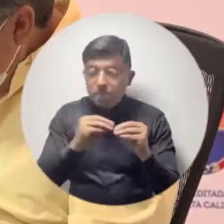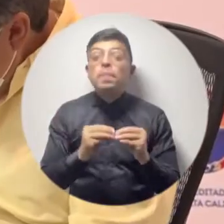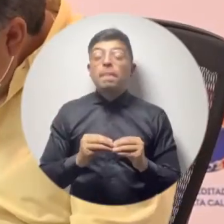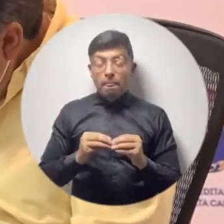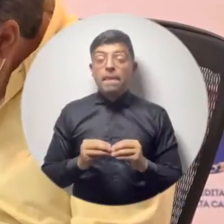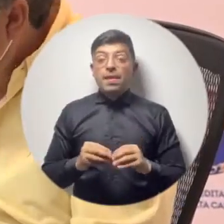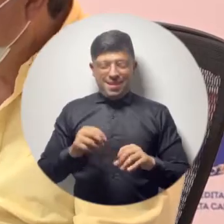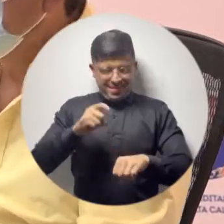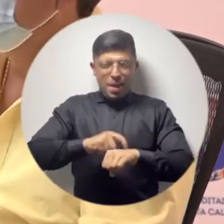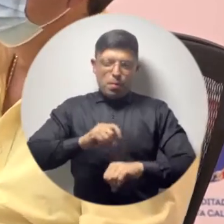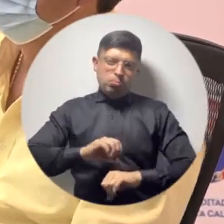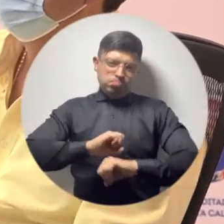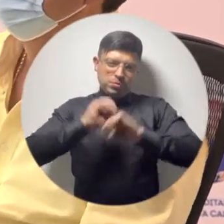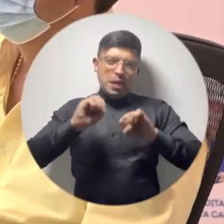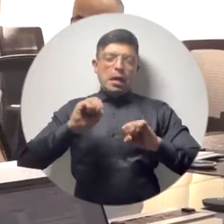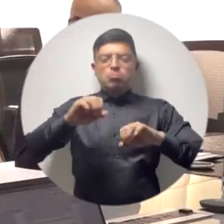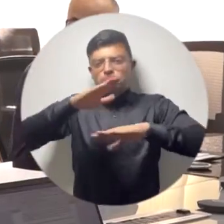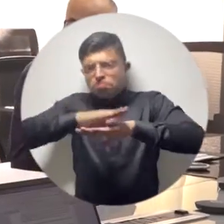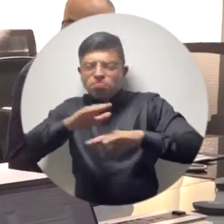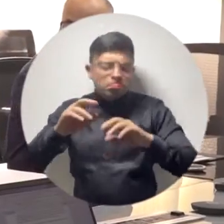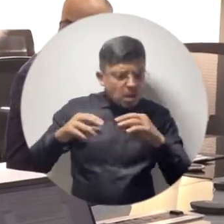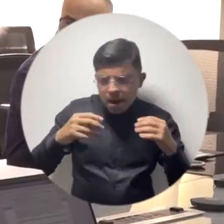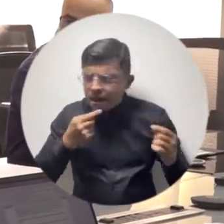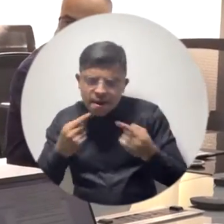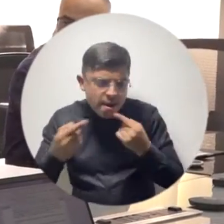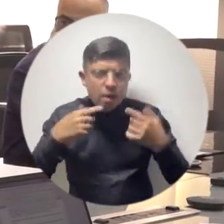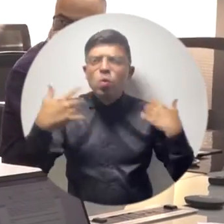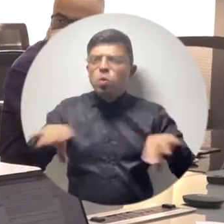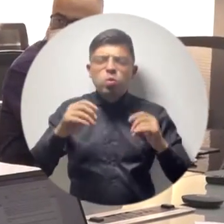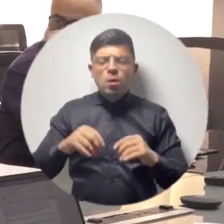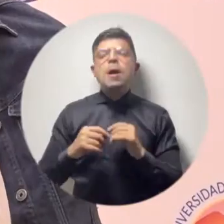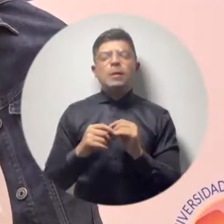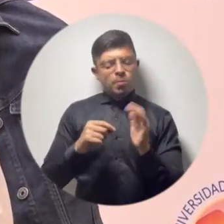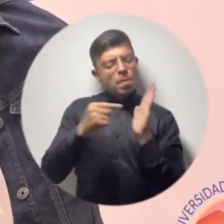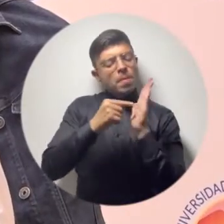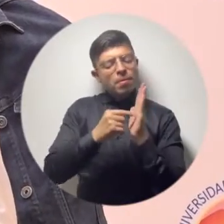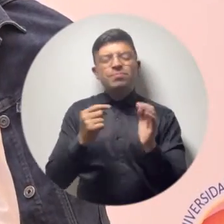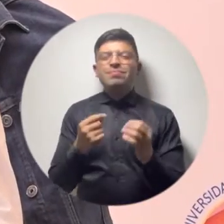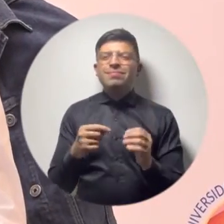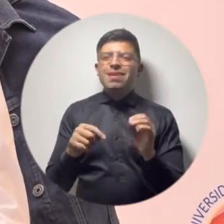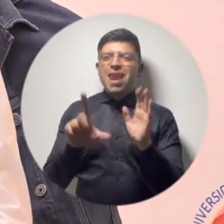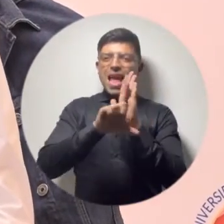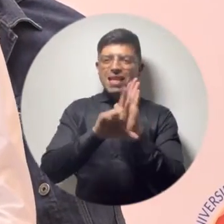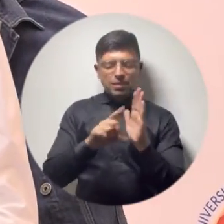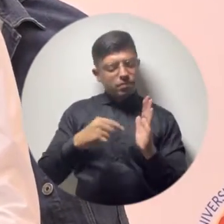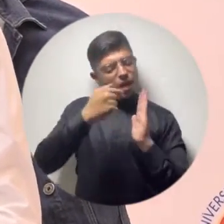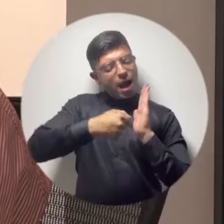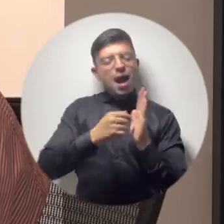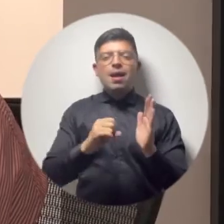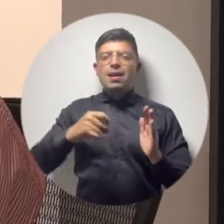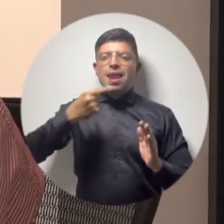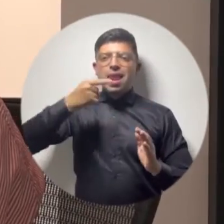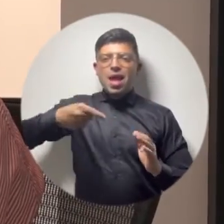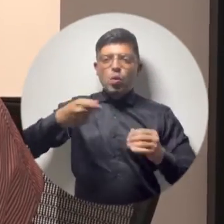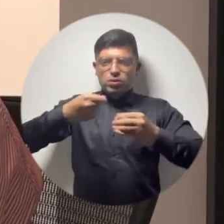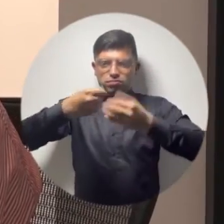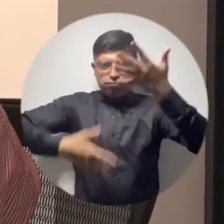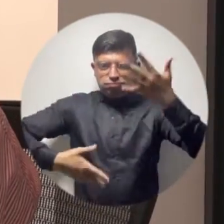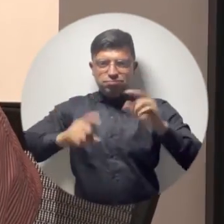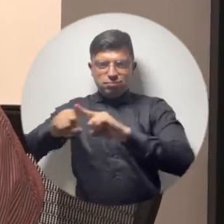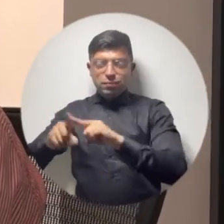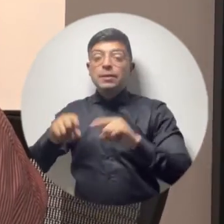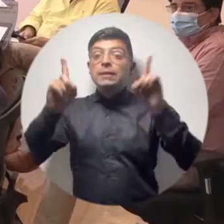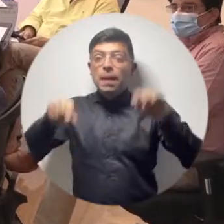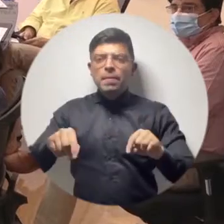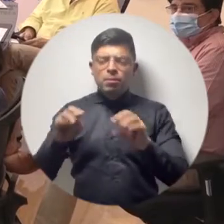proyectos institucionales, entre los que se destacó la política de plurilingüismo y el programa de alfabetización y educación básica